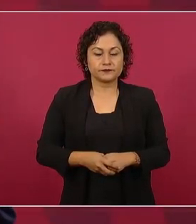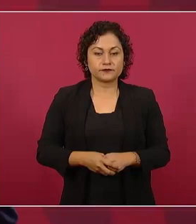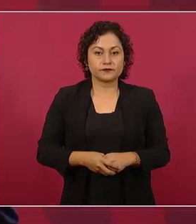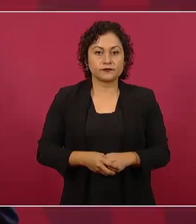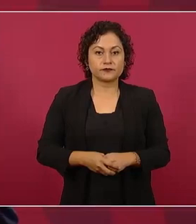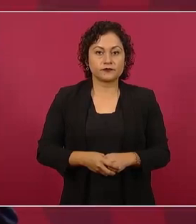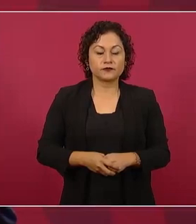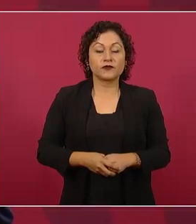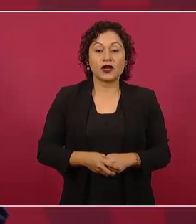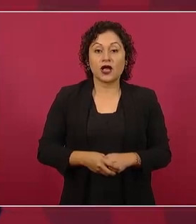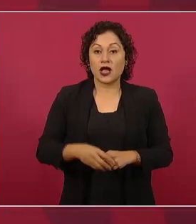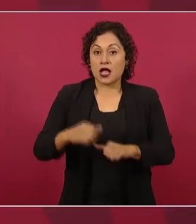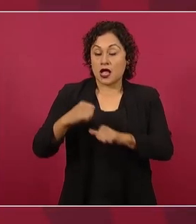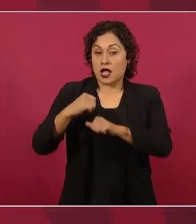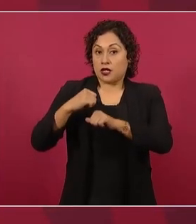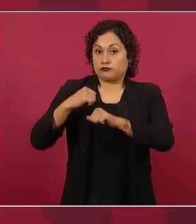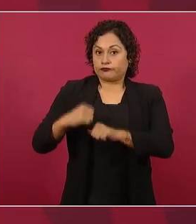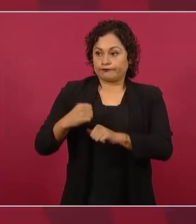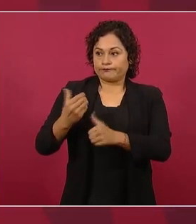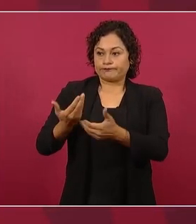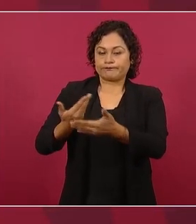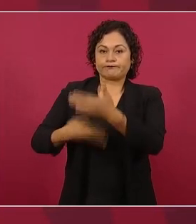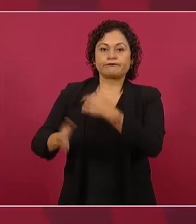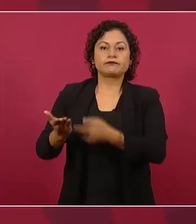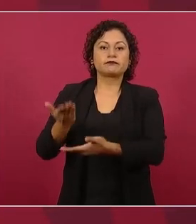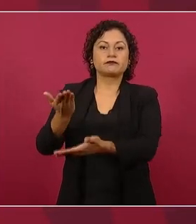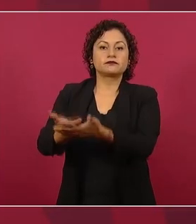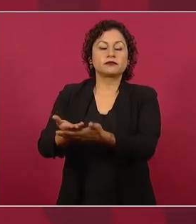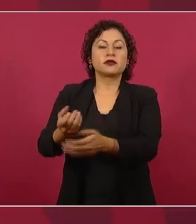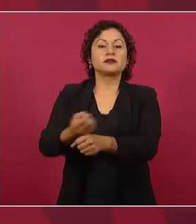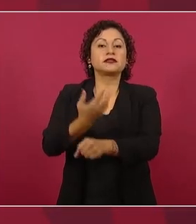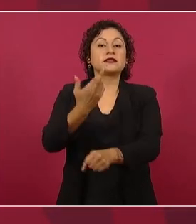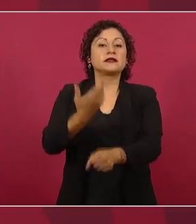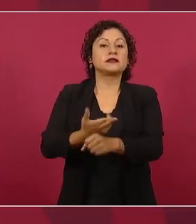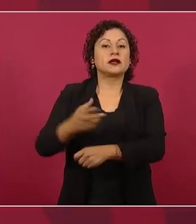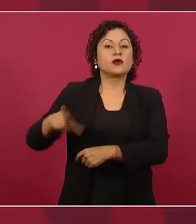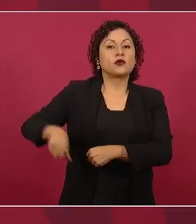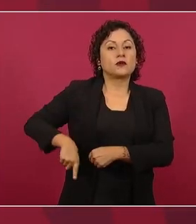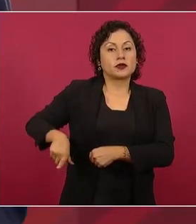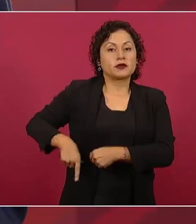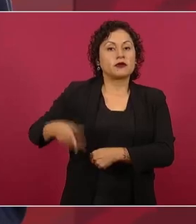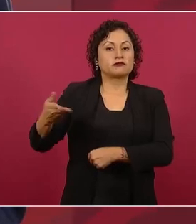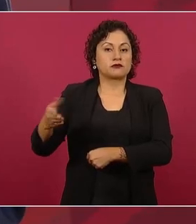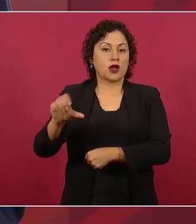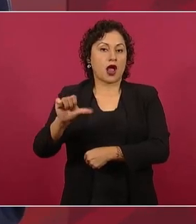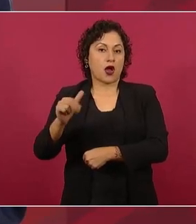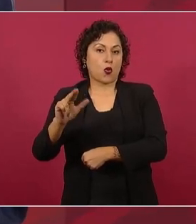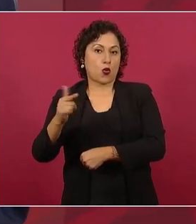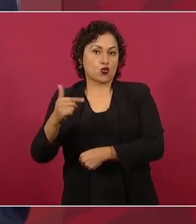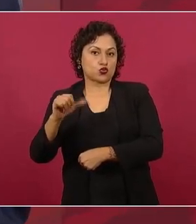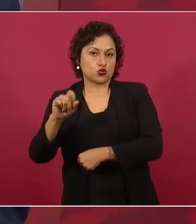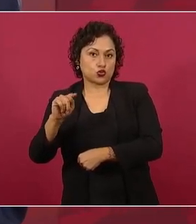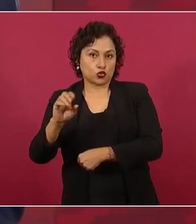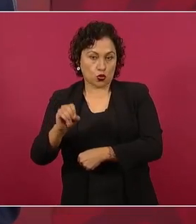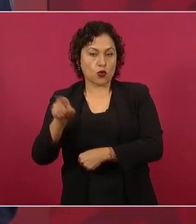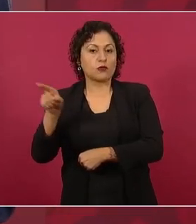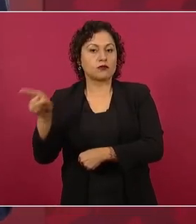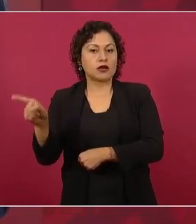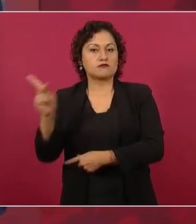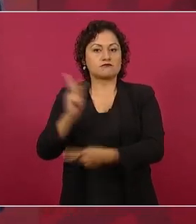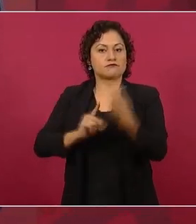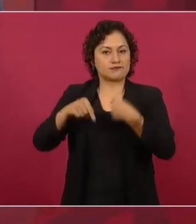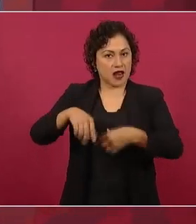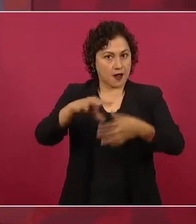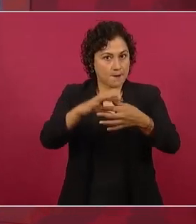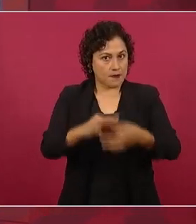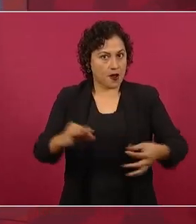Gobernación, Adán Augusto López Hernández, va a dar la introducción. Y también